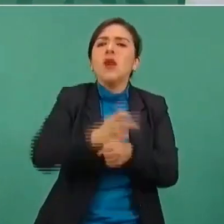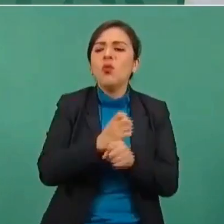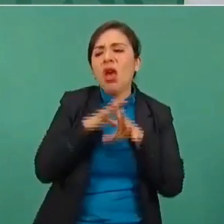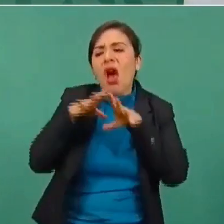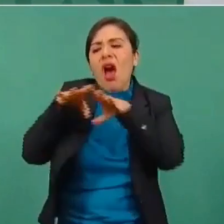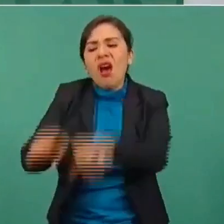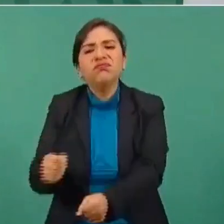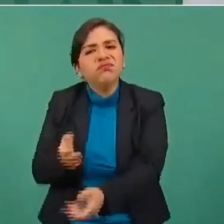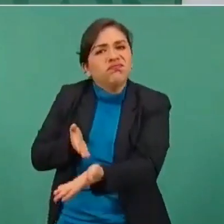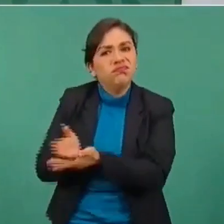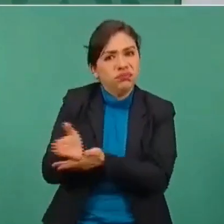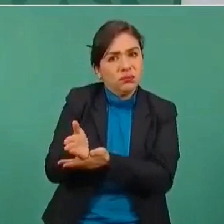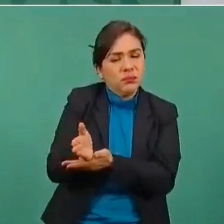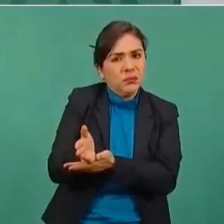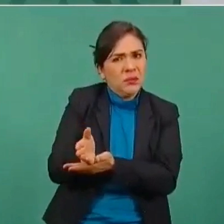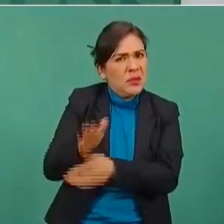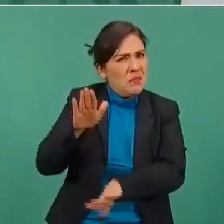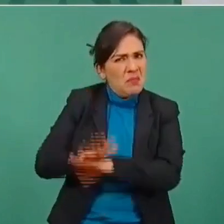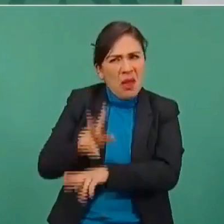fue una represión brutal.